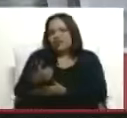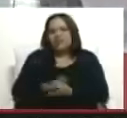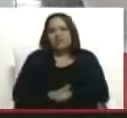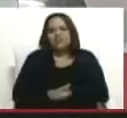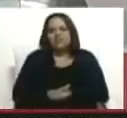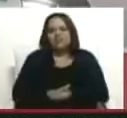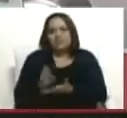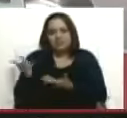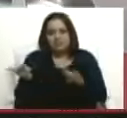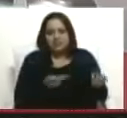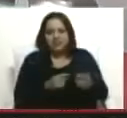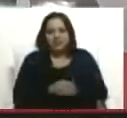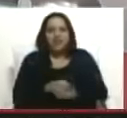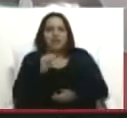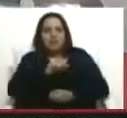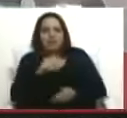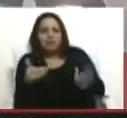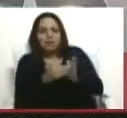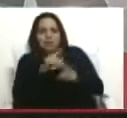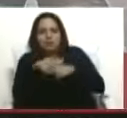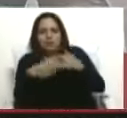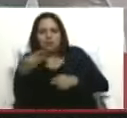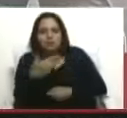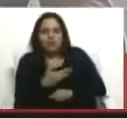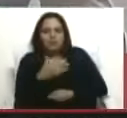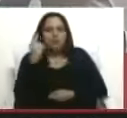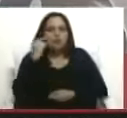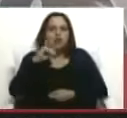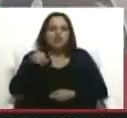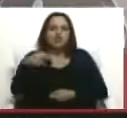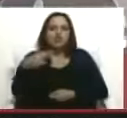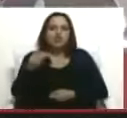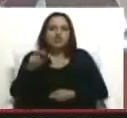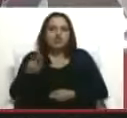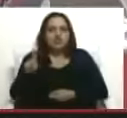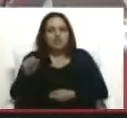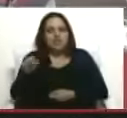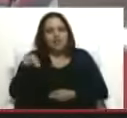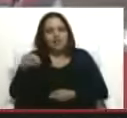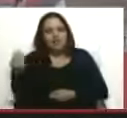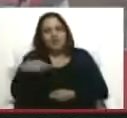Bueno, vamos a una pausa y de regreso venimos con Jordana Chacón y más información en 360. No se vayan.